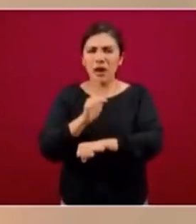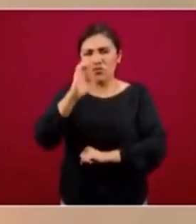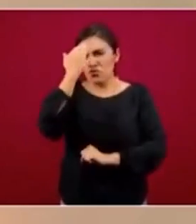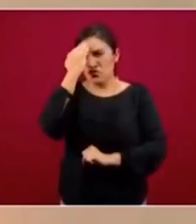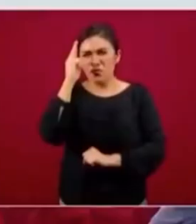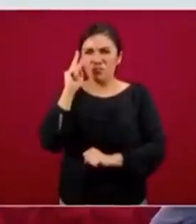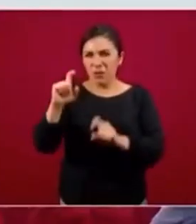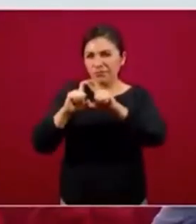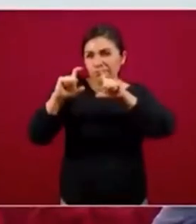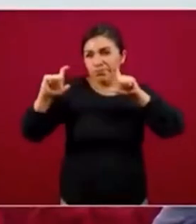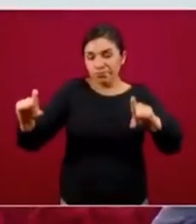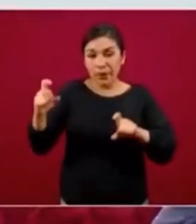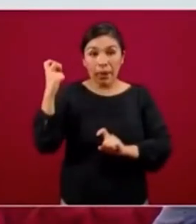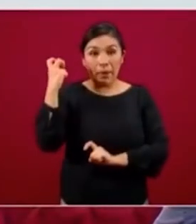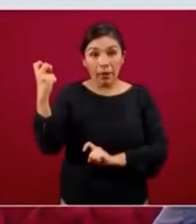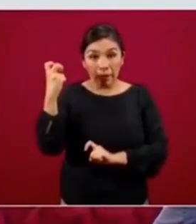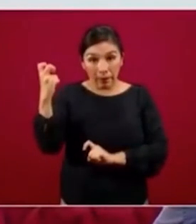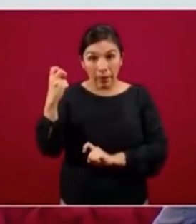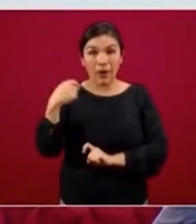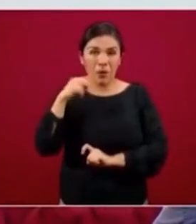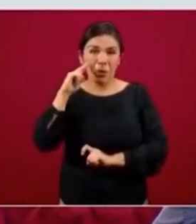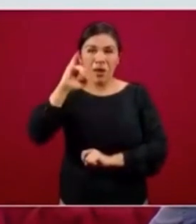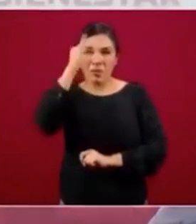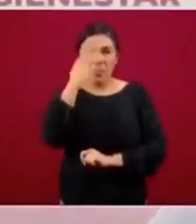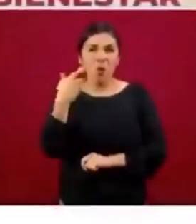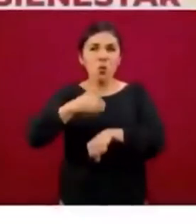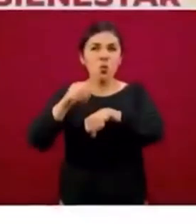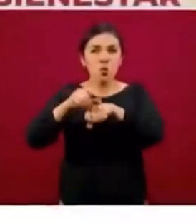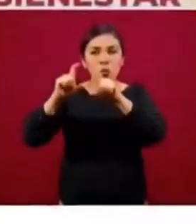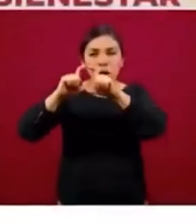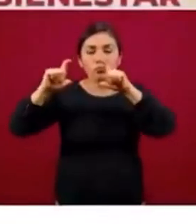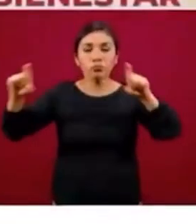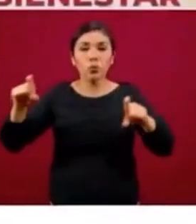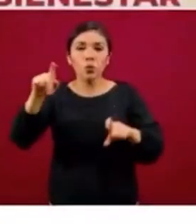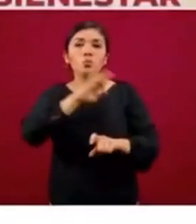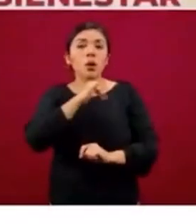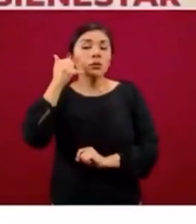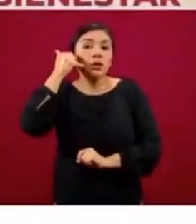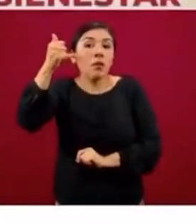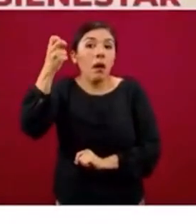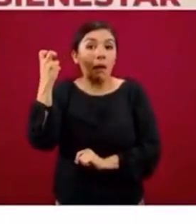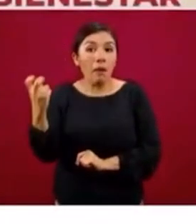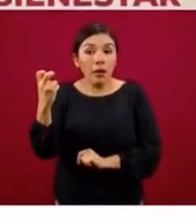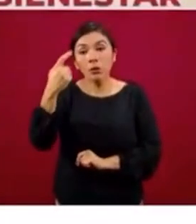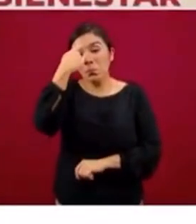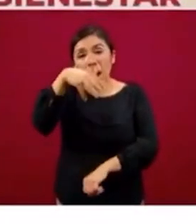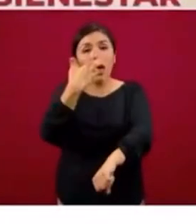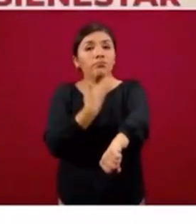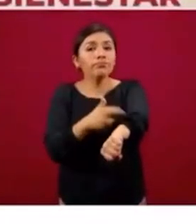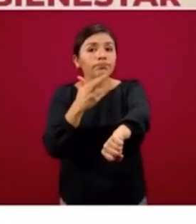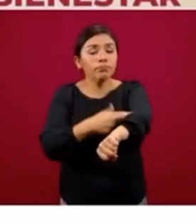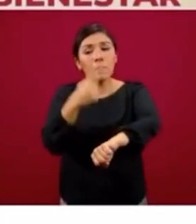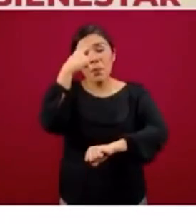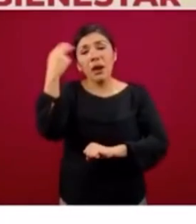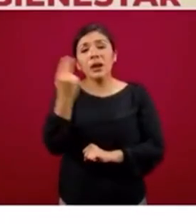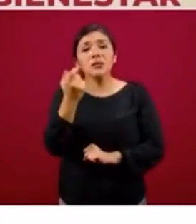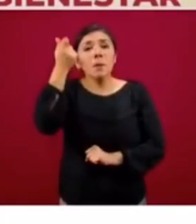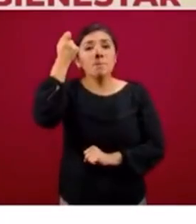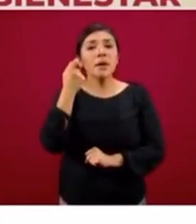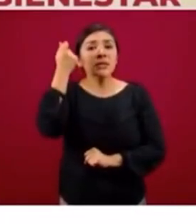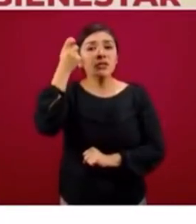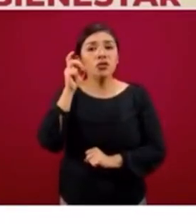conocen. Y aquí les vamos a dejar la imagen de la línea de bienestar para gestionar la pensión de